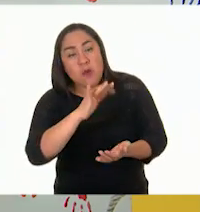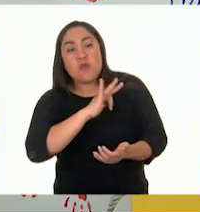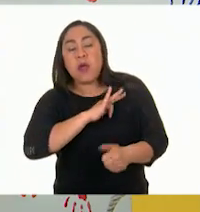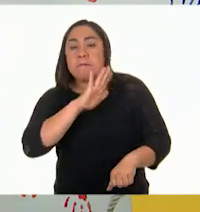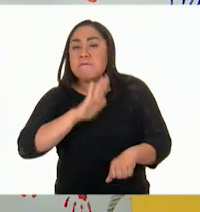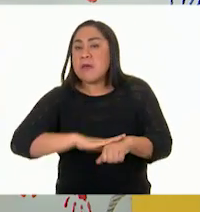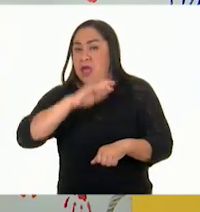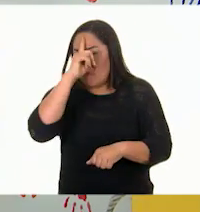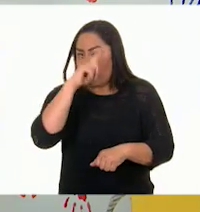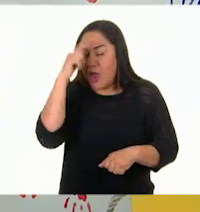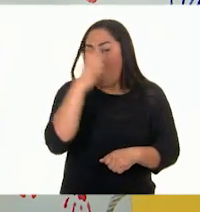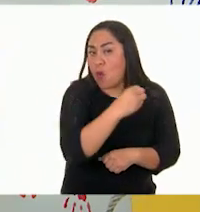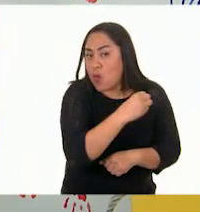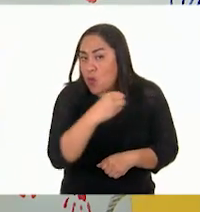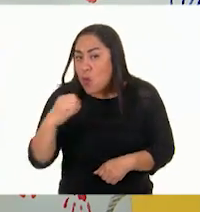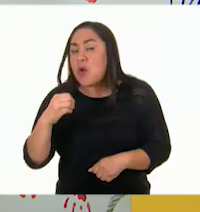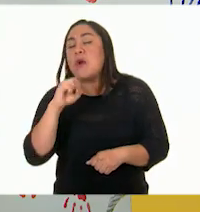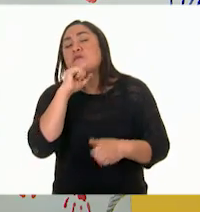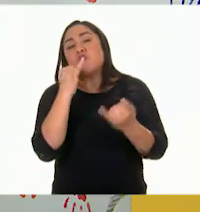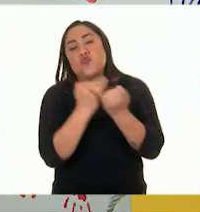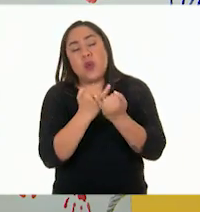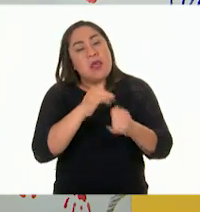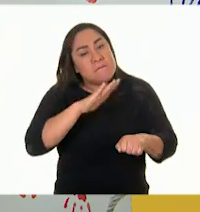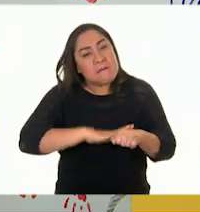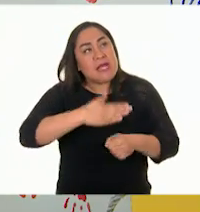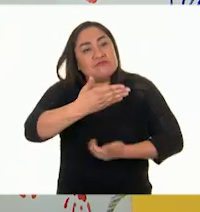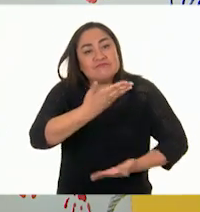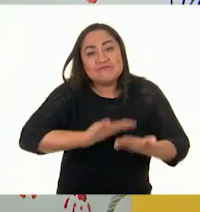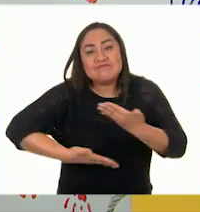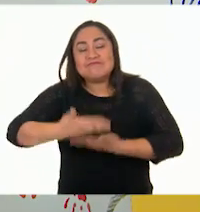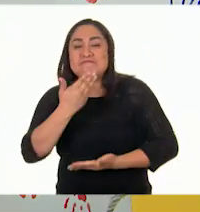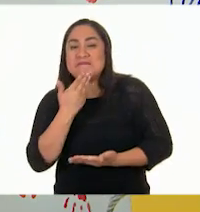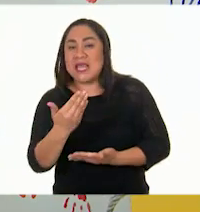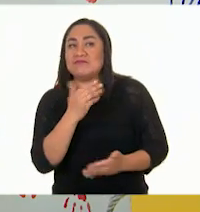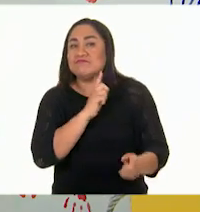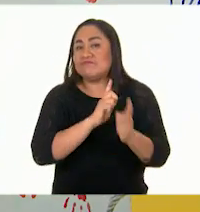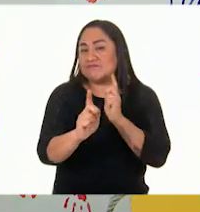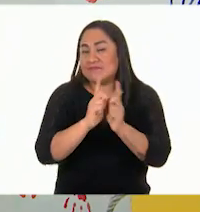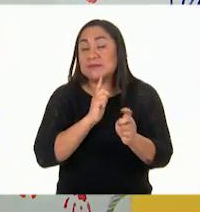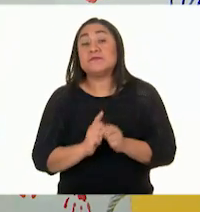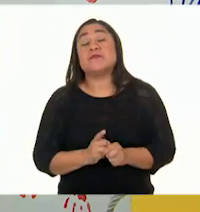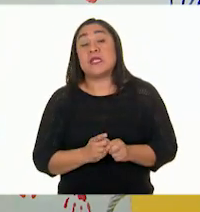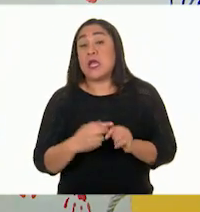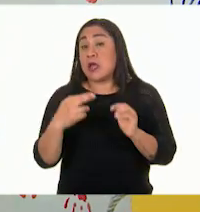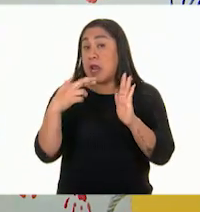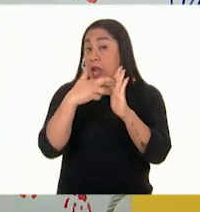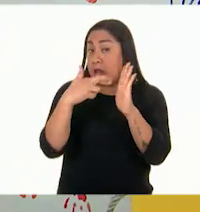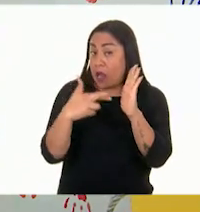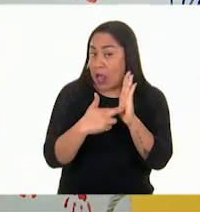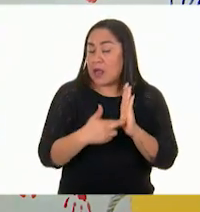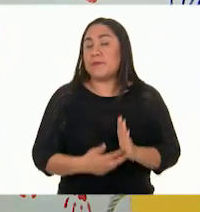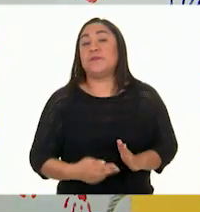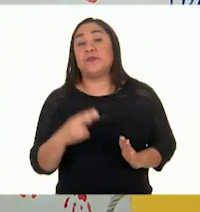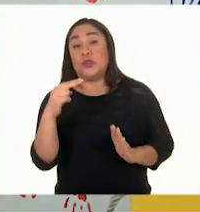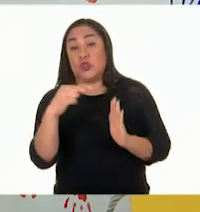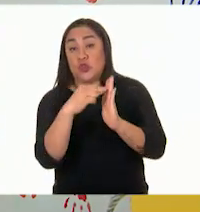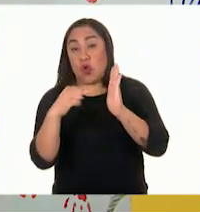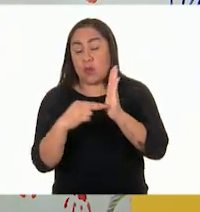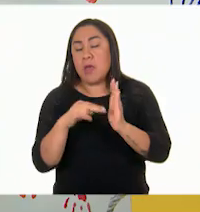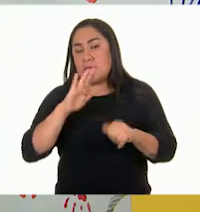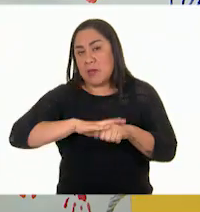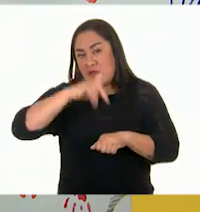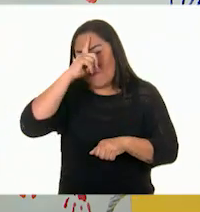organización y convivencia. Entonces, tanto las normas como las reglas nos facilitan la convivencia.